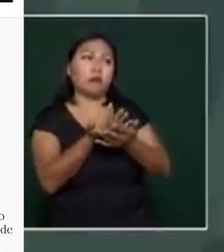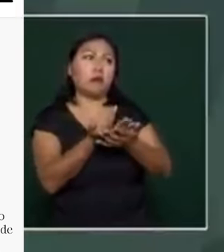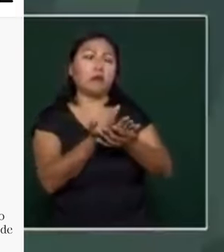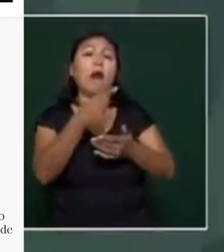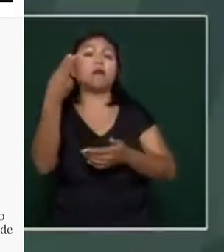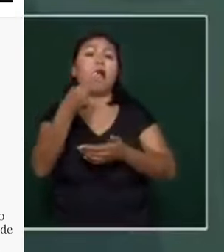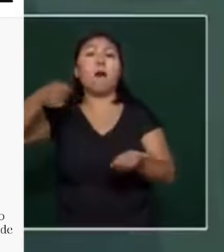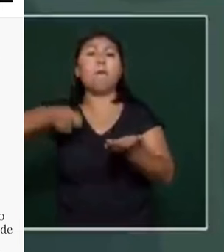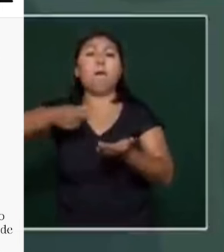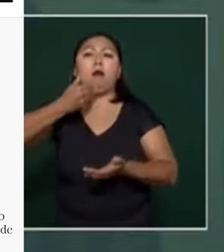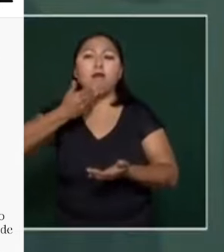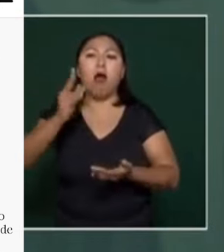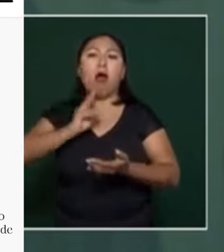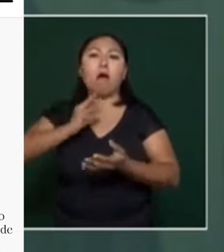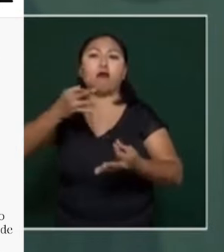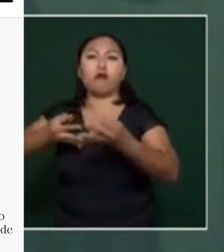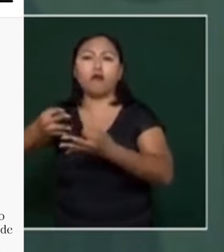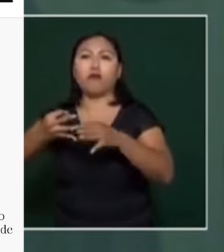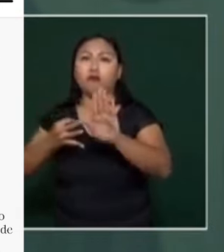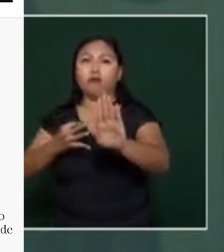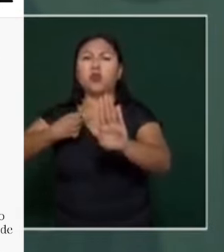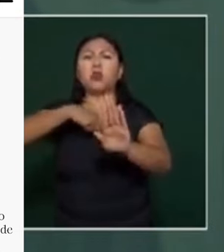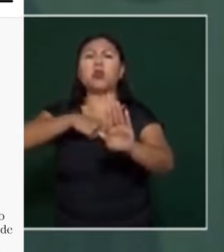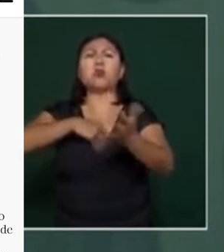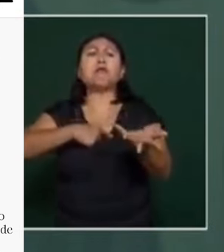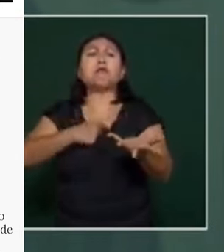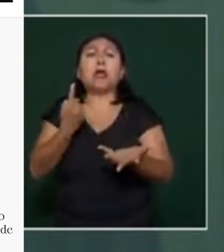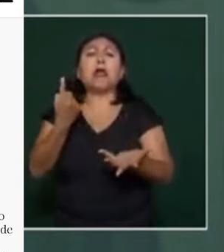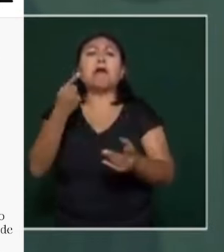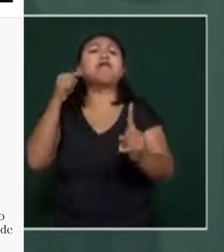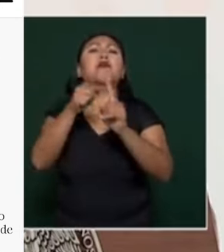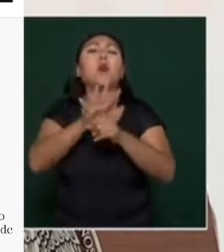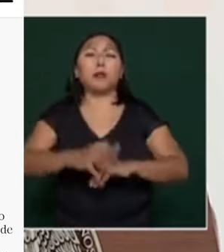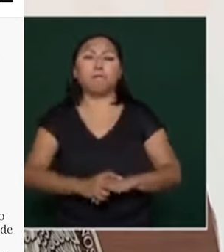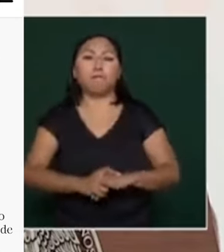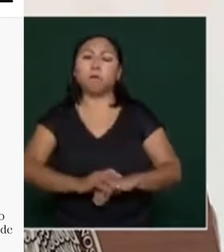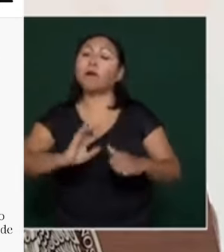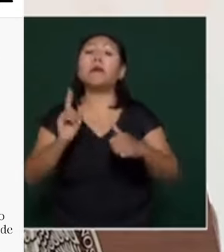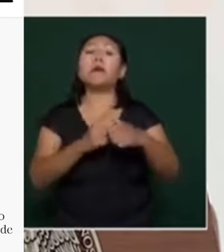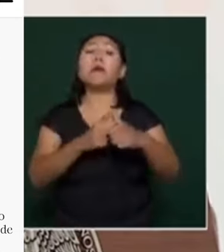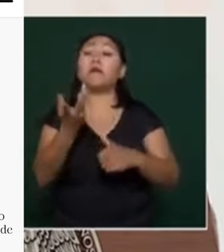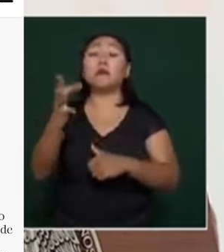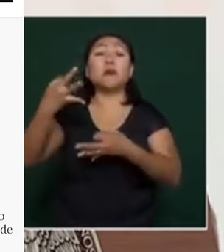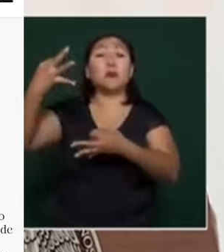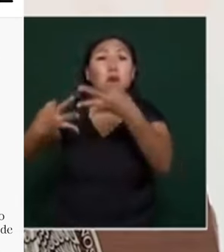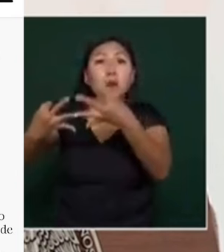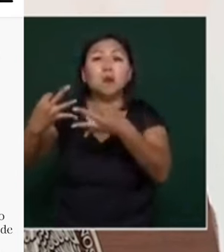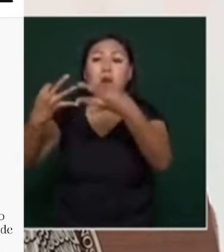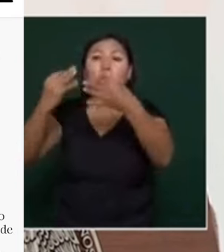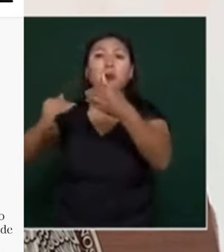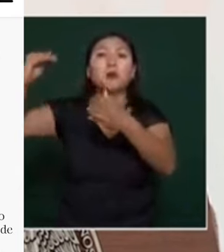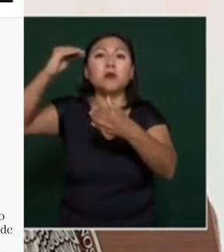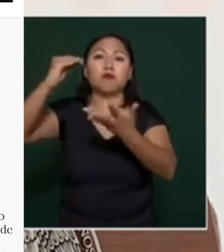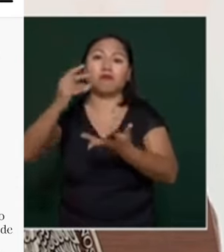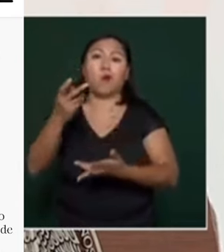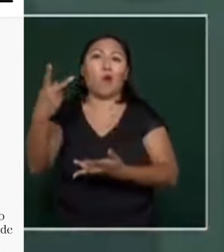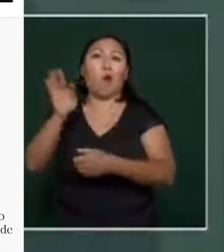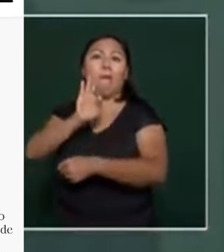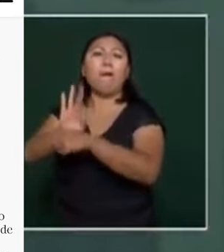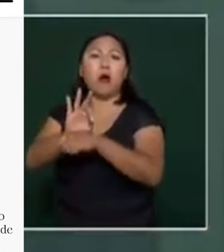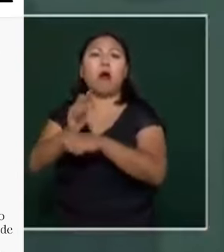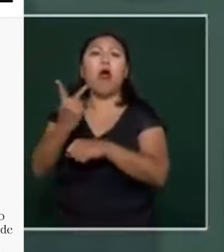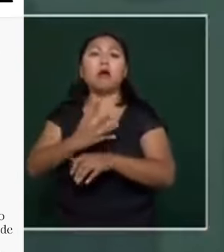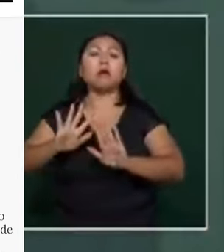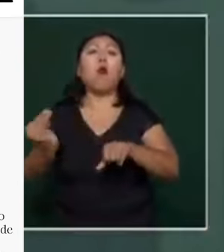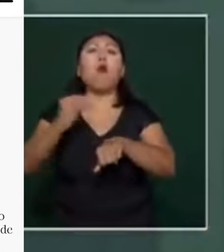por la Corte. ¿Qué es lo que nosotros hemos venido planteando? Varias cosas. De entrada hay que señalar que son los propios jueces y magistrados teniendo interés en este asunto los que están